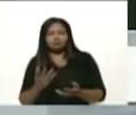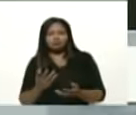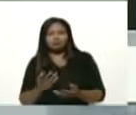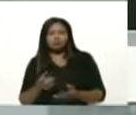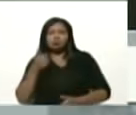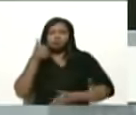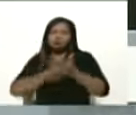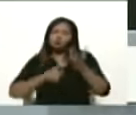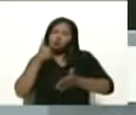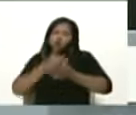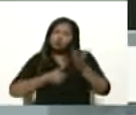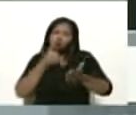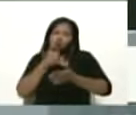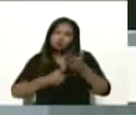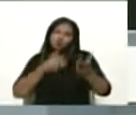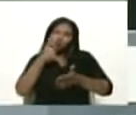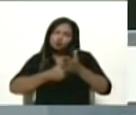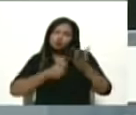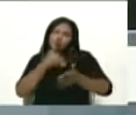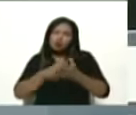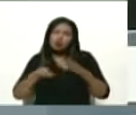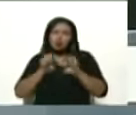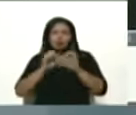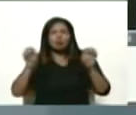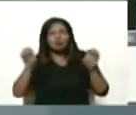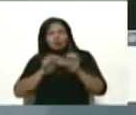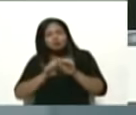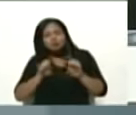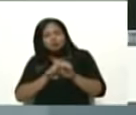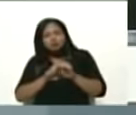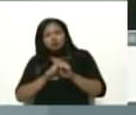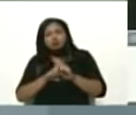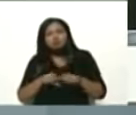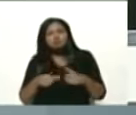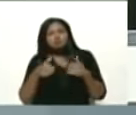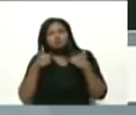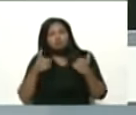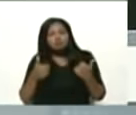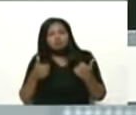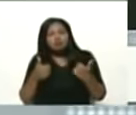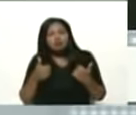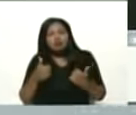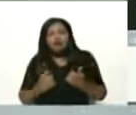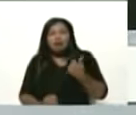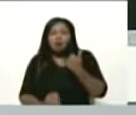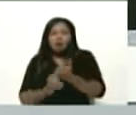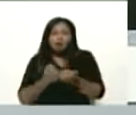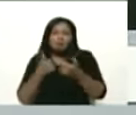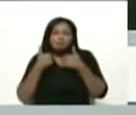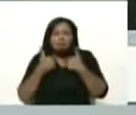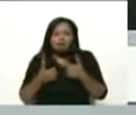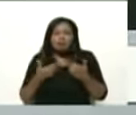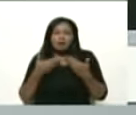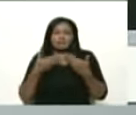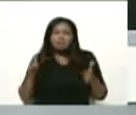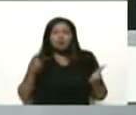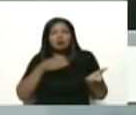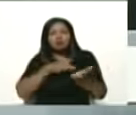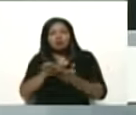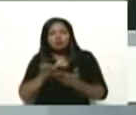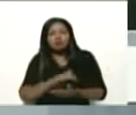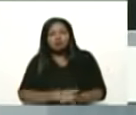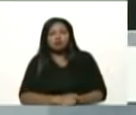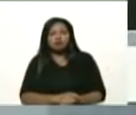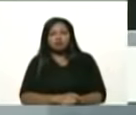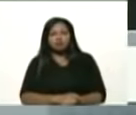luchen y luchen y luchen por una educación bien sustentada, pública, gratuita y de calidad,